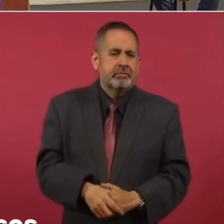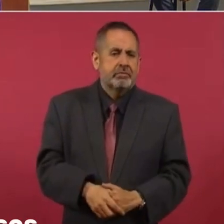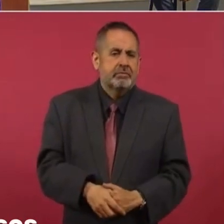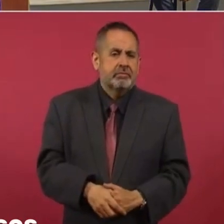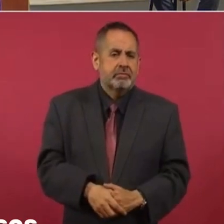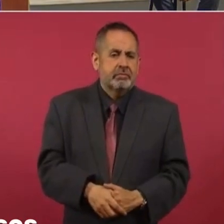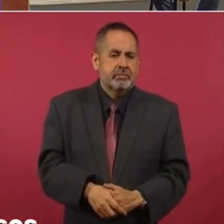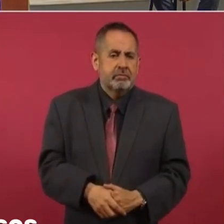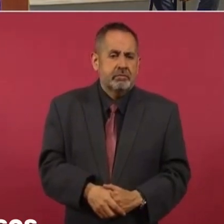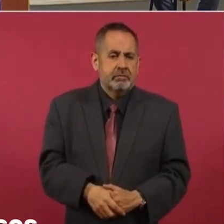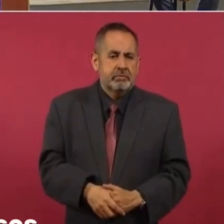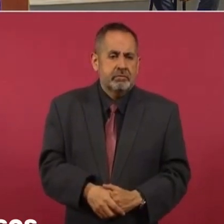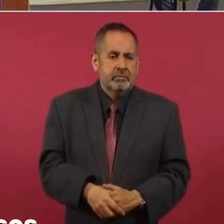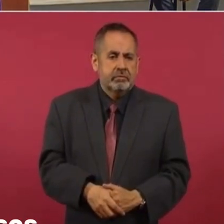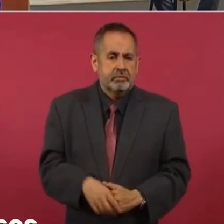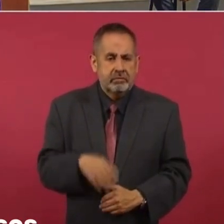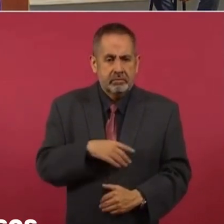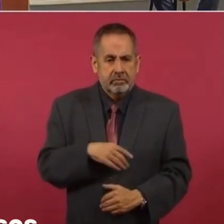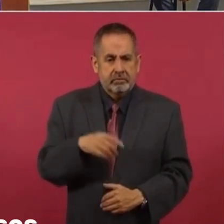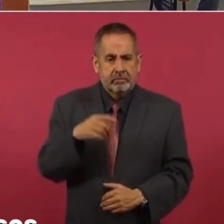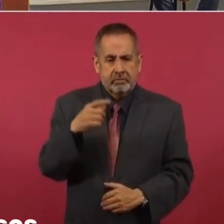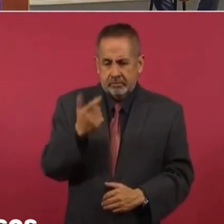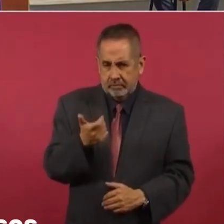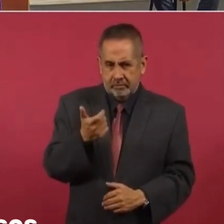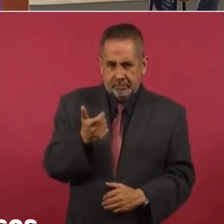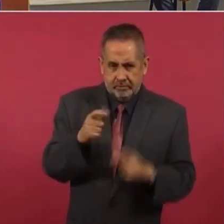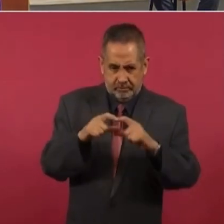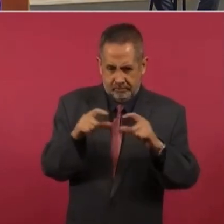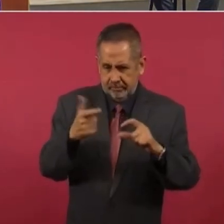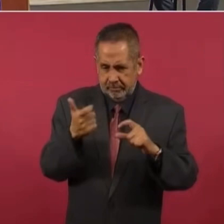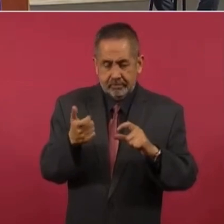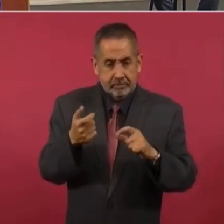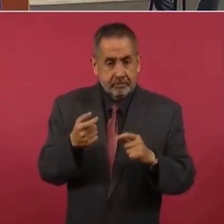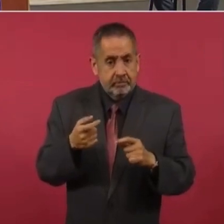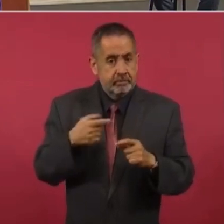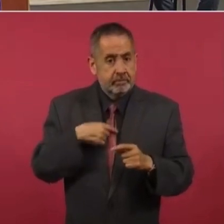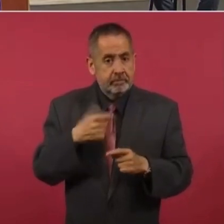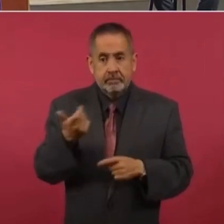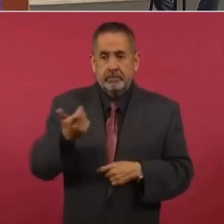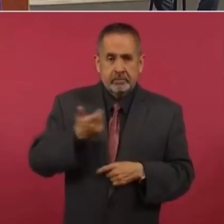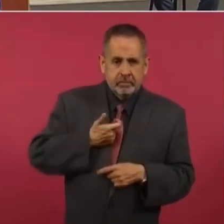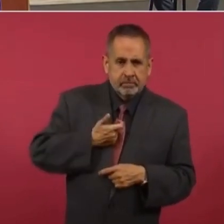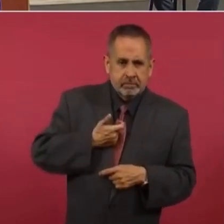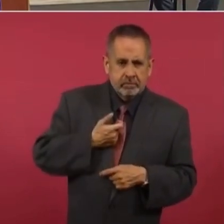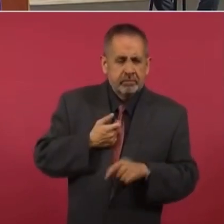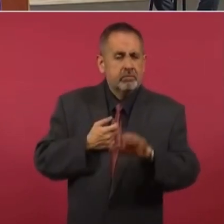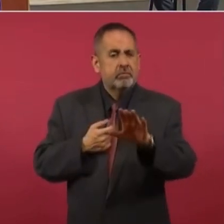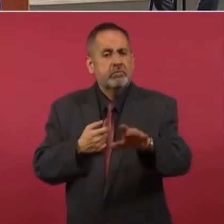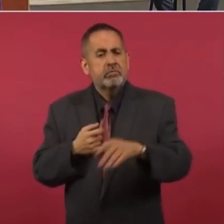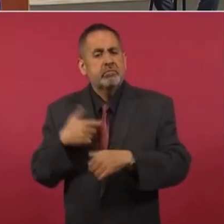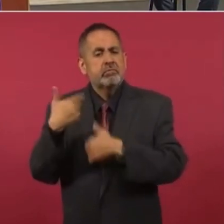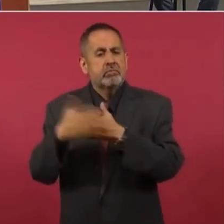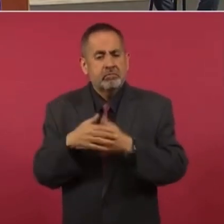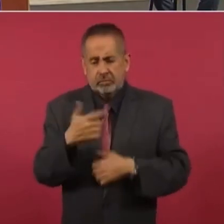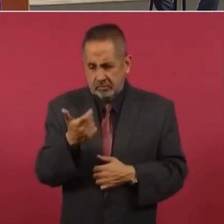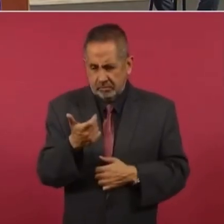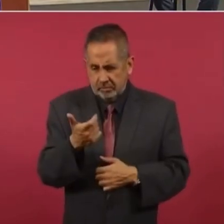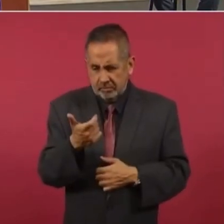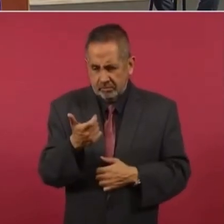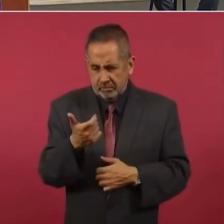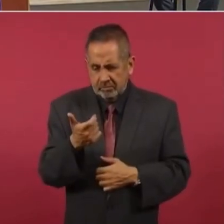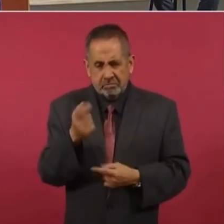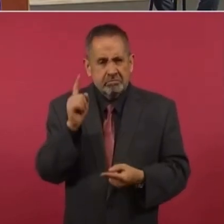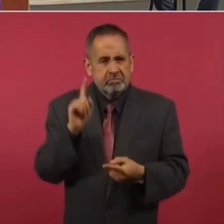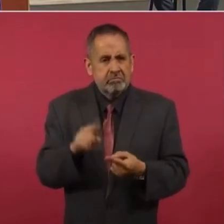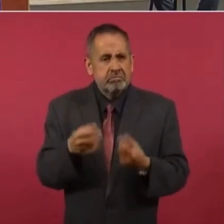Sí, es mi billete. Veinte mandados, veinte pesos. ¿Y si te digo que una devaluación y que tus veinte pesos ya solo valen diez?